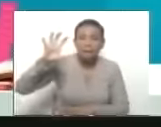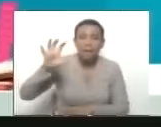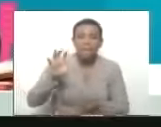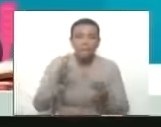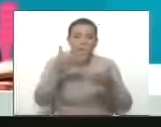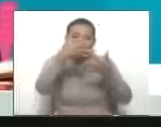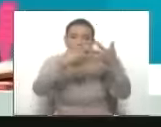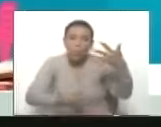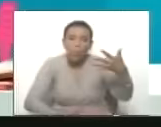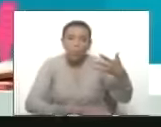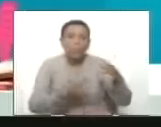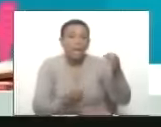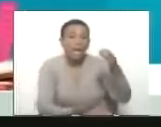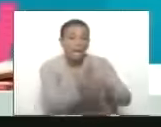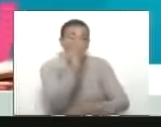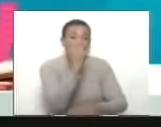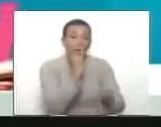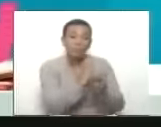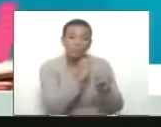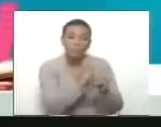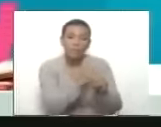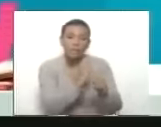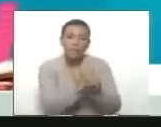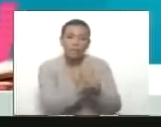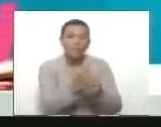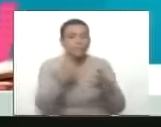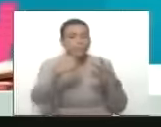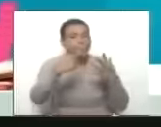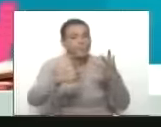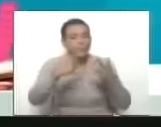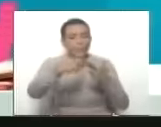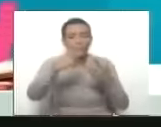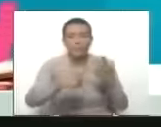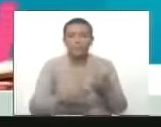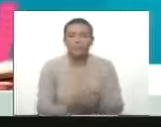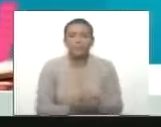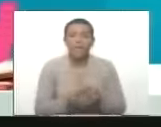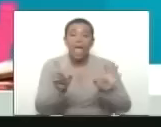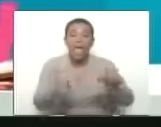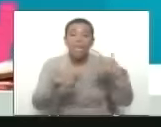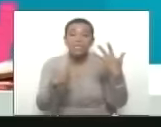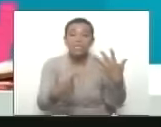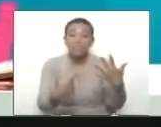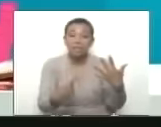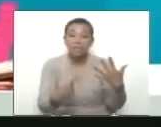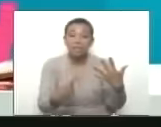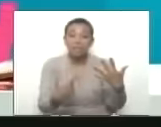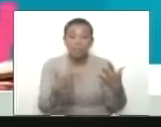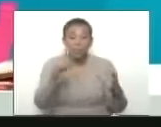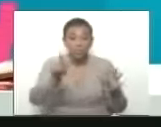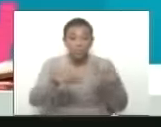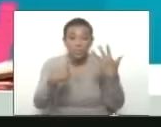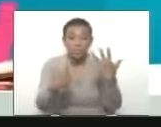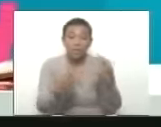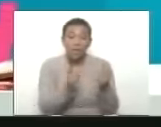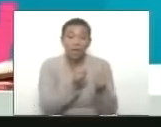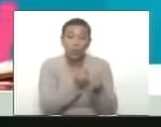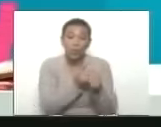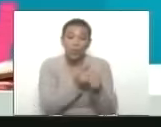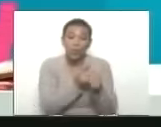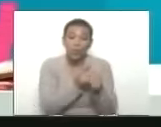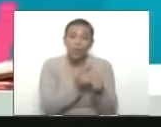de las redes que vamos a crear Néstor Villegas etcétera etcétera en sexto lugar en el vértice número uno